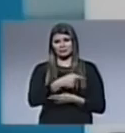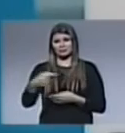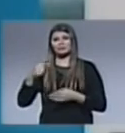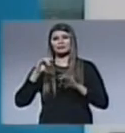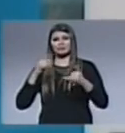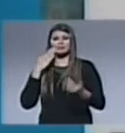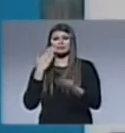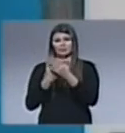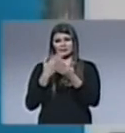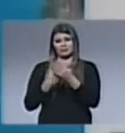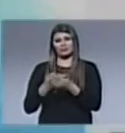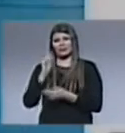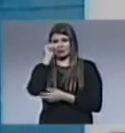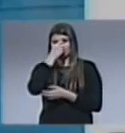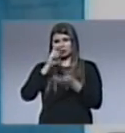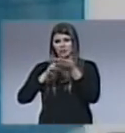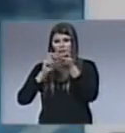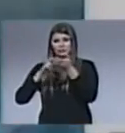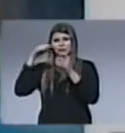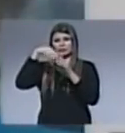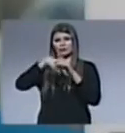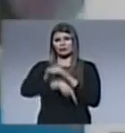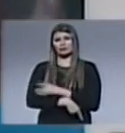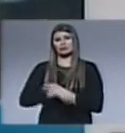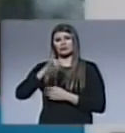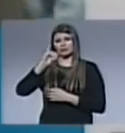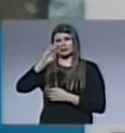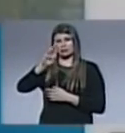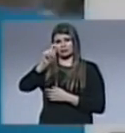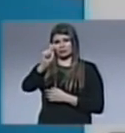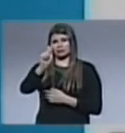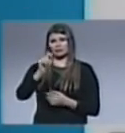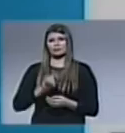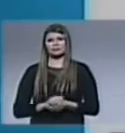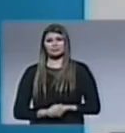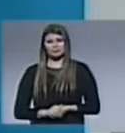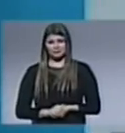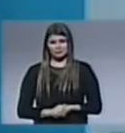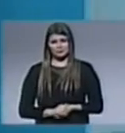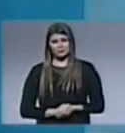día fue presentado por la facultad de teología sede IBA